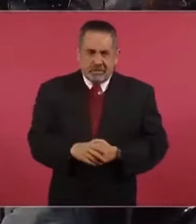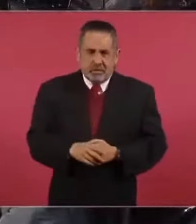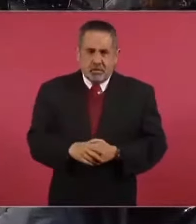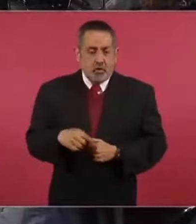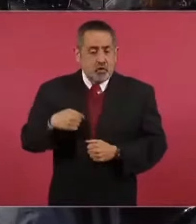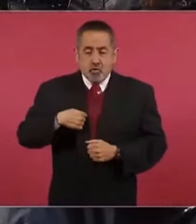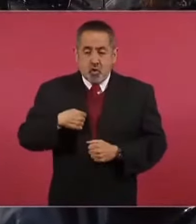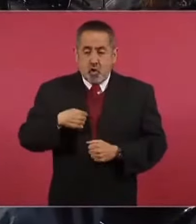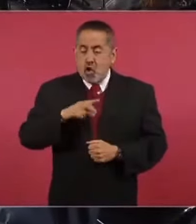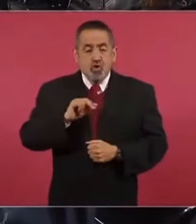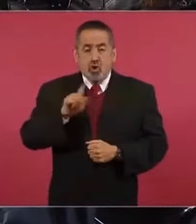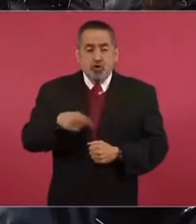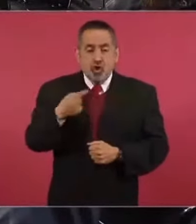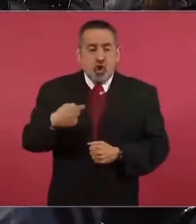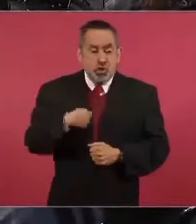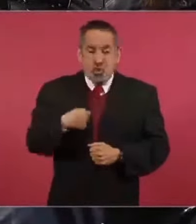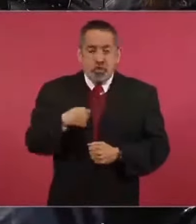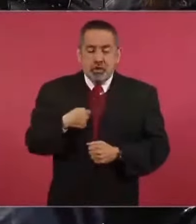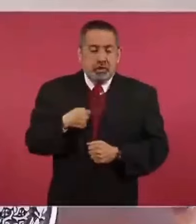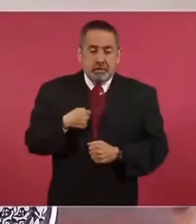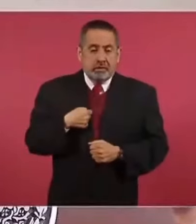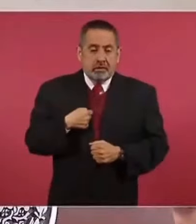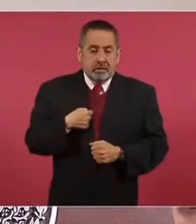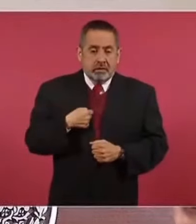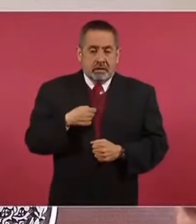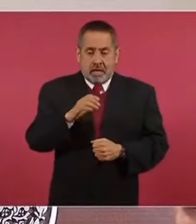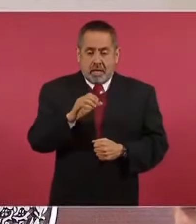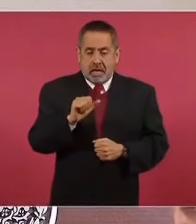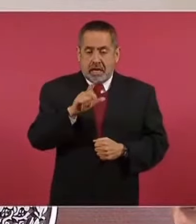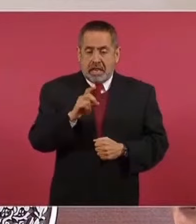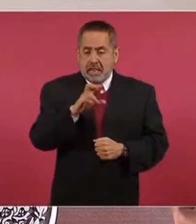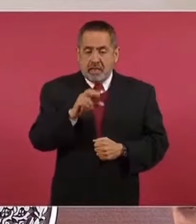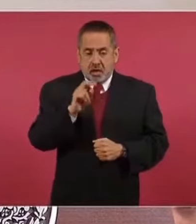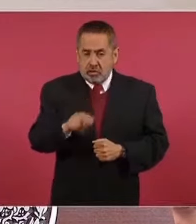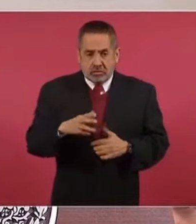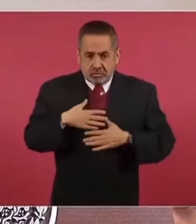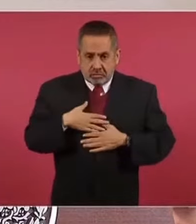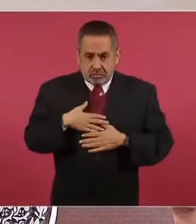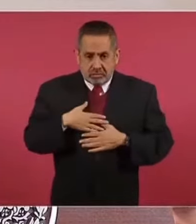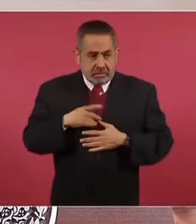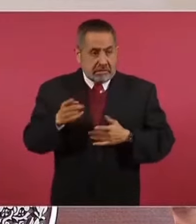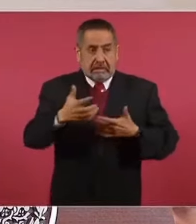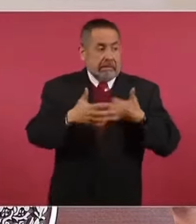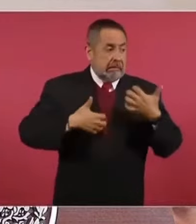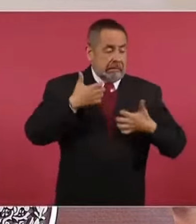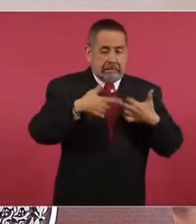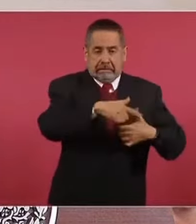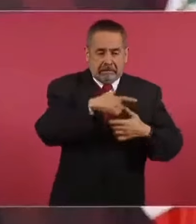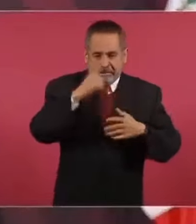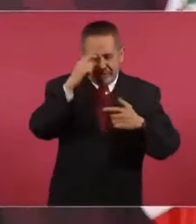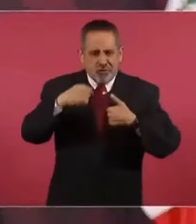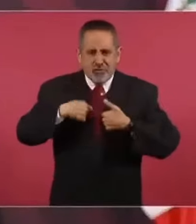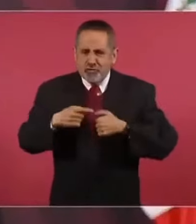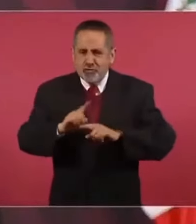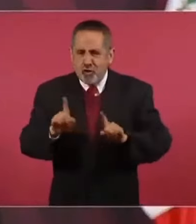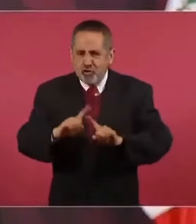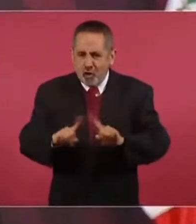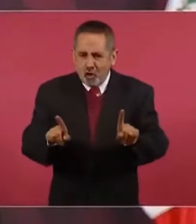ni soy Calderón. O aunque se enojen los…